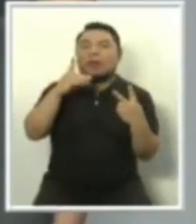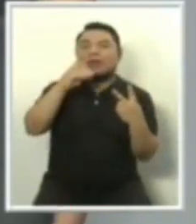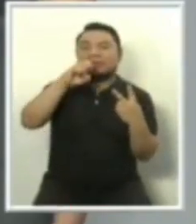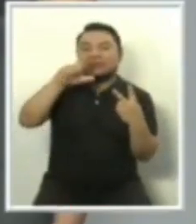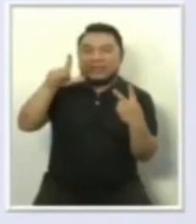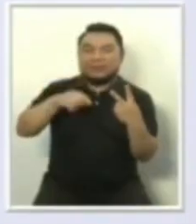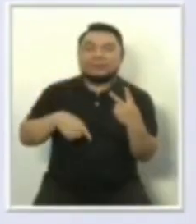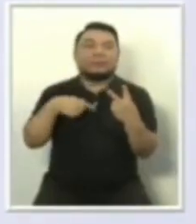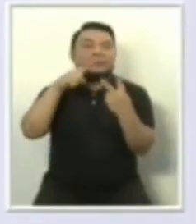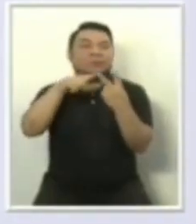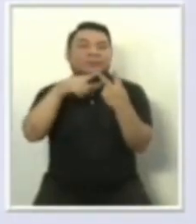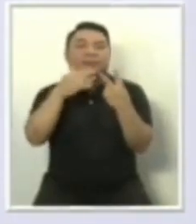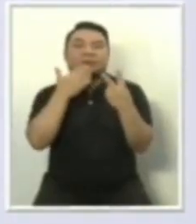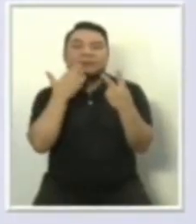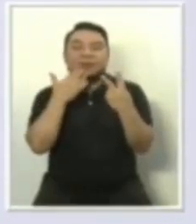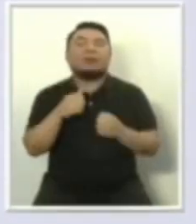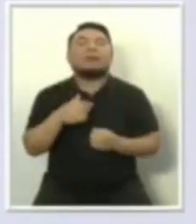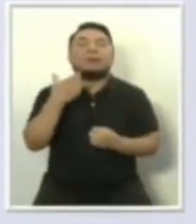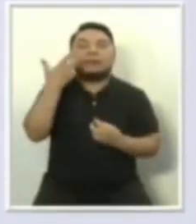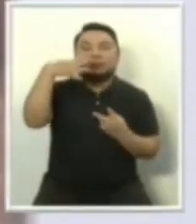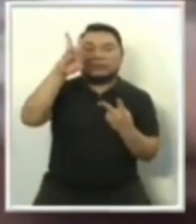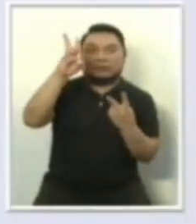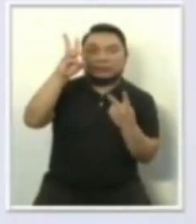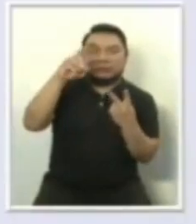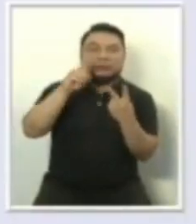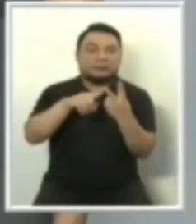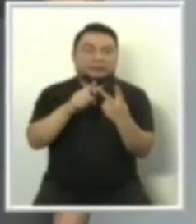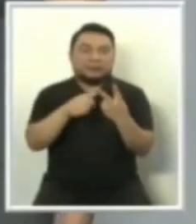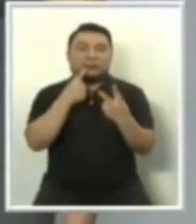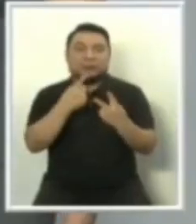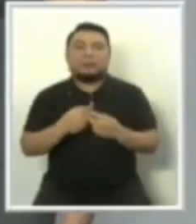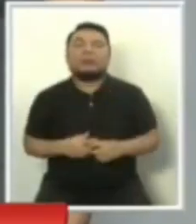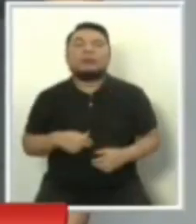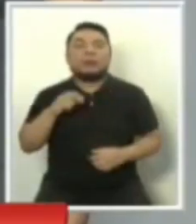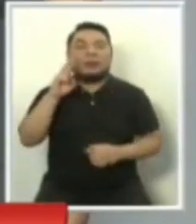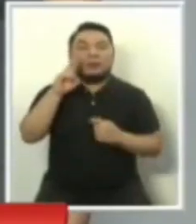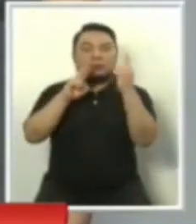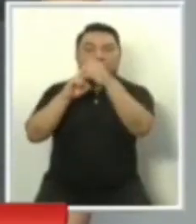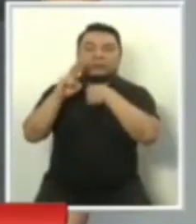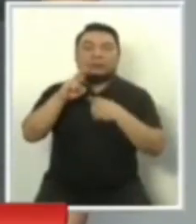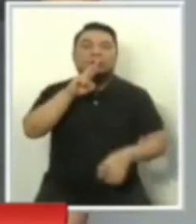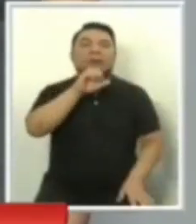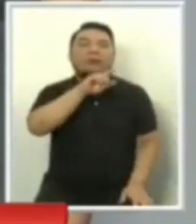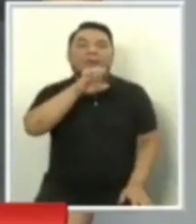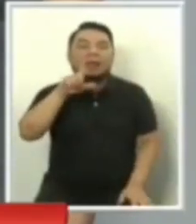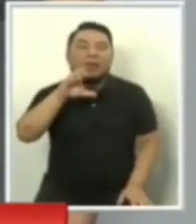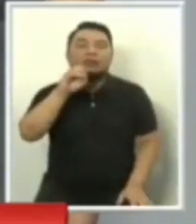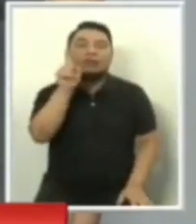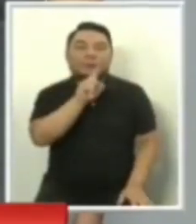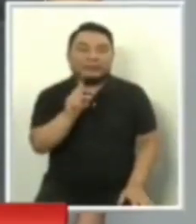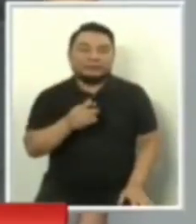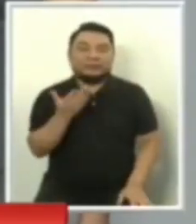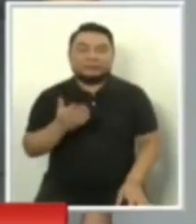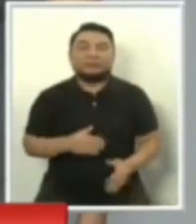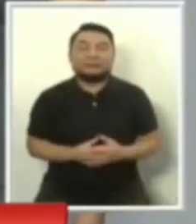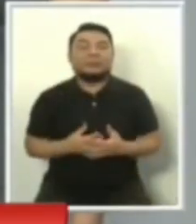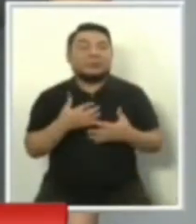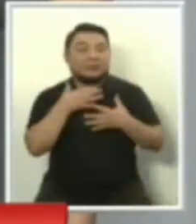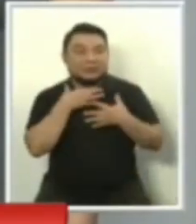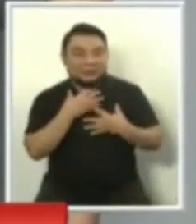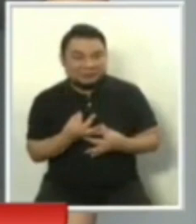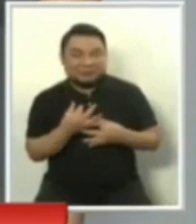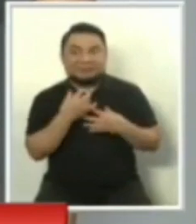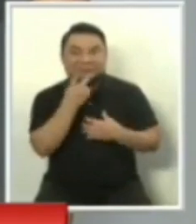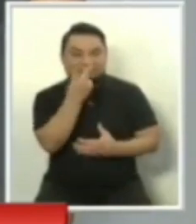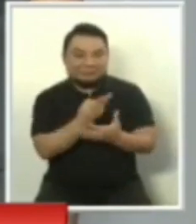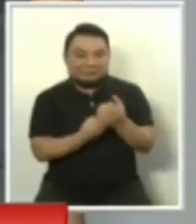Lo acompaña en esta dupla. En el número 16, Renovación Popular, Rafael López Aliaga. Interesante, interesante